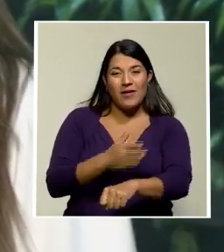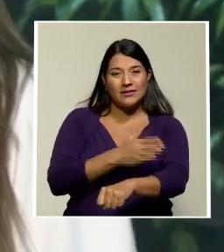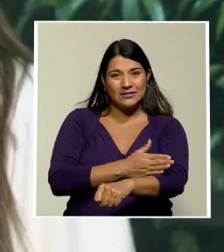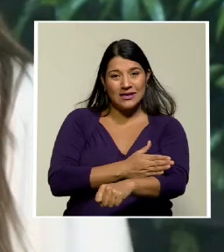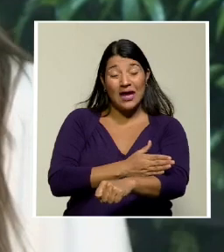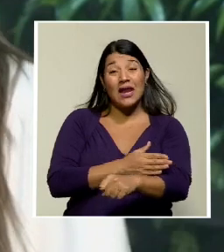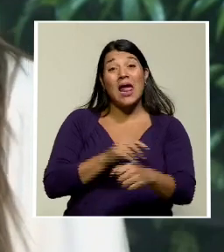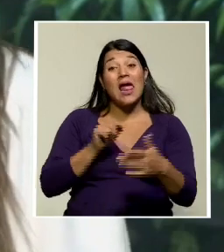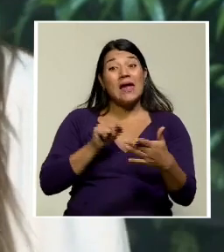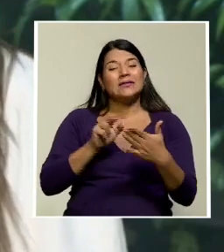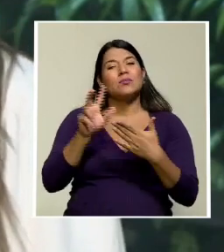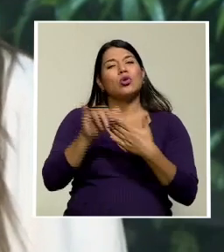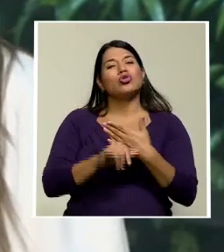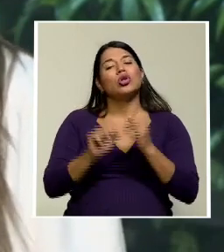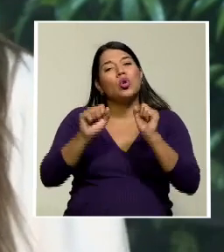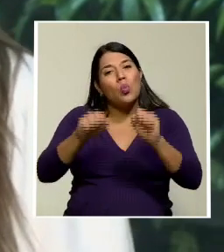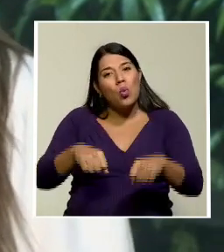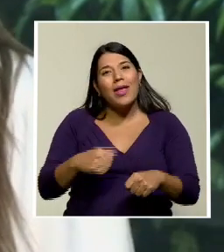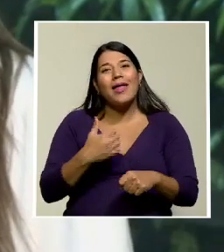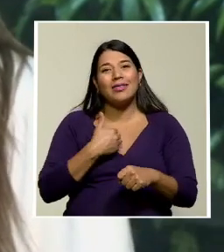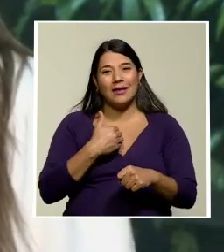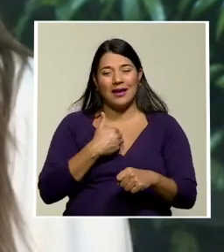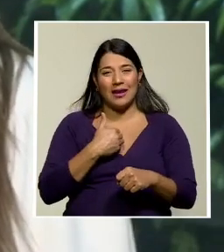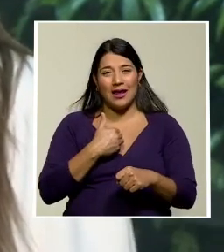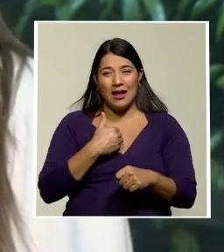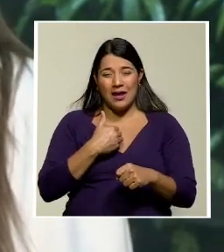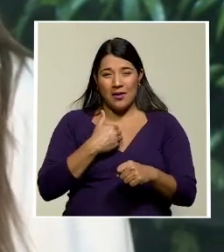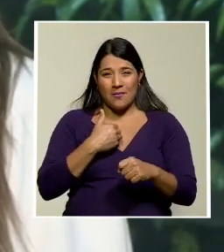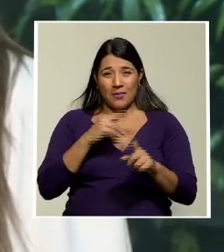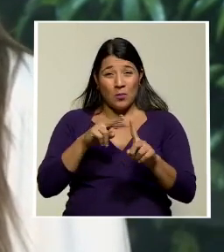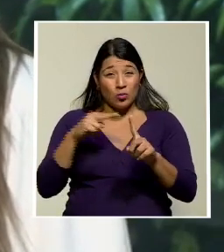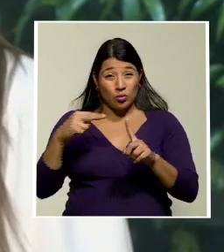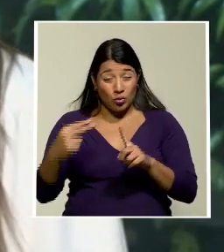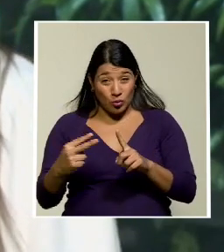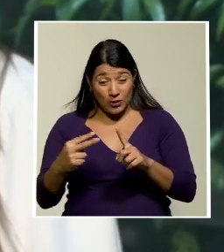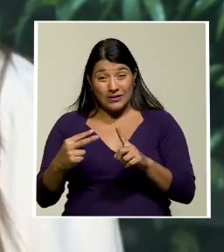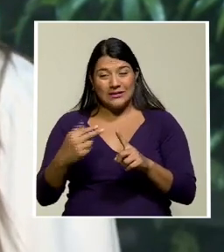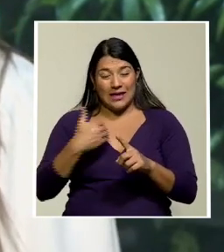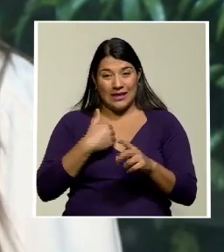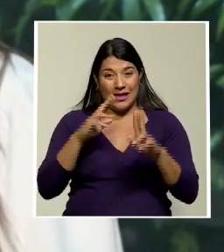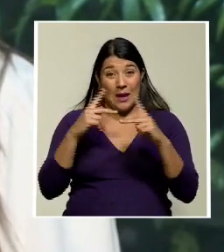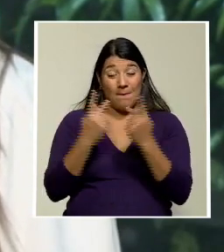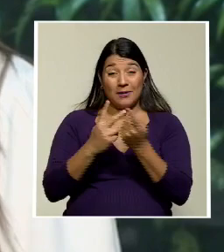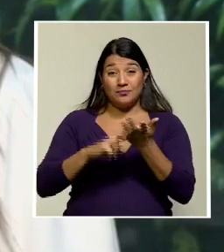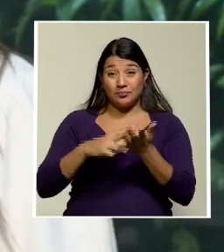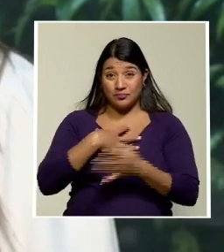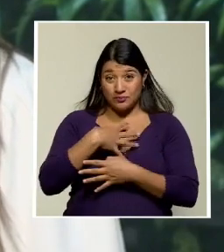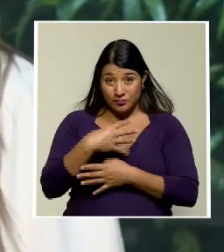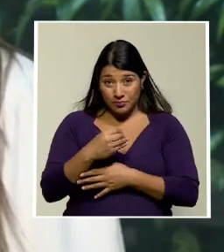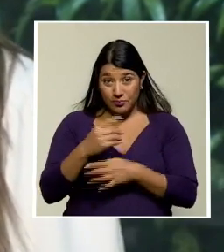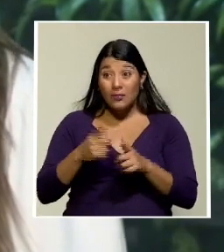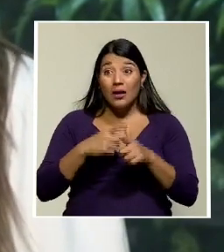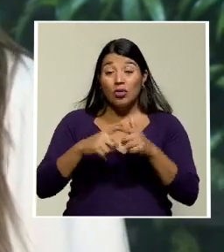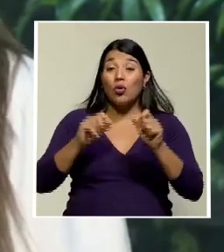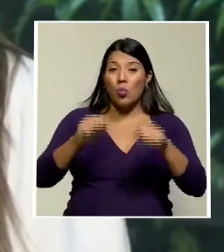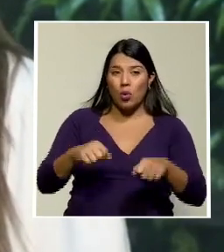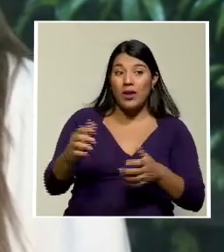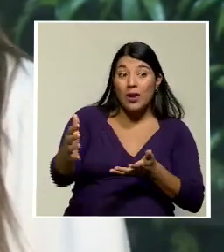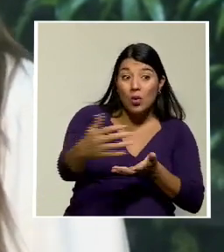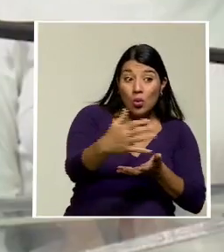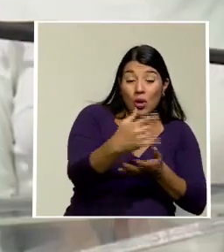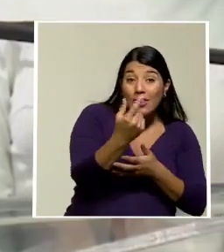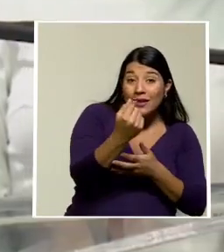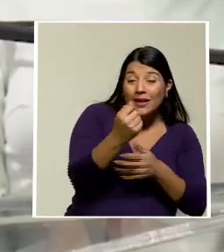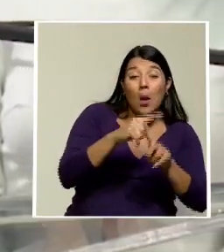visión liberacionista y así poder entonces garantizar que se genere una recaudación, pero como menciono, de manera